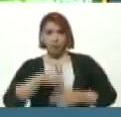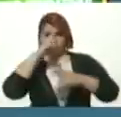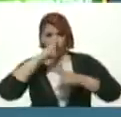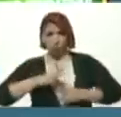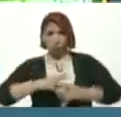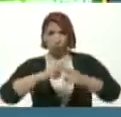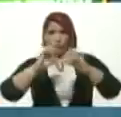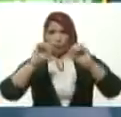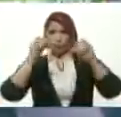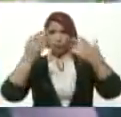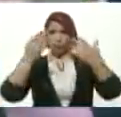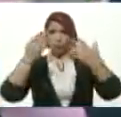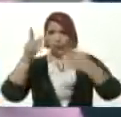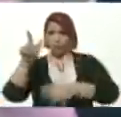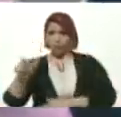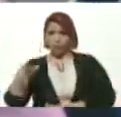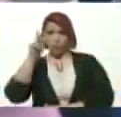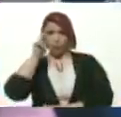gloria A él